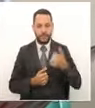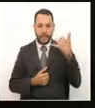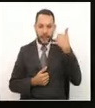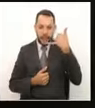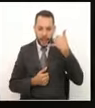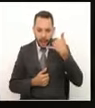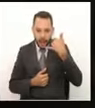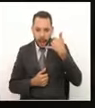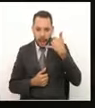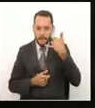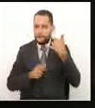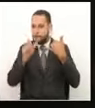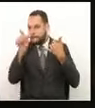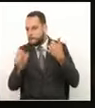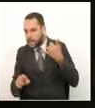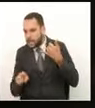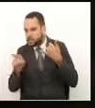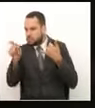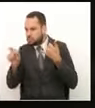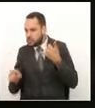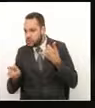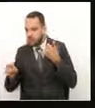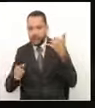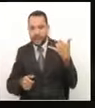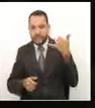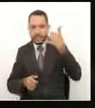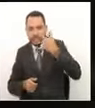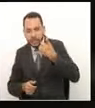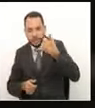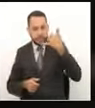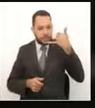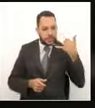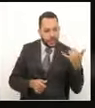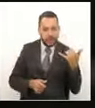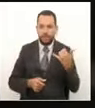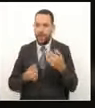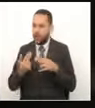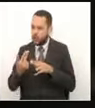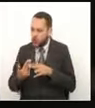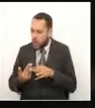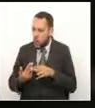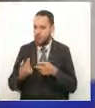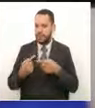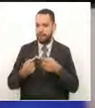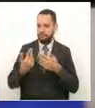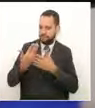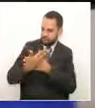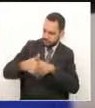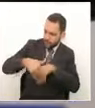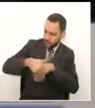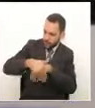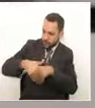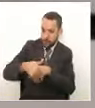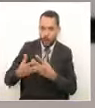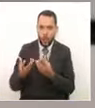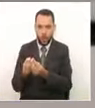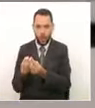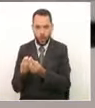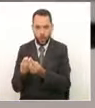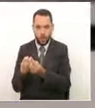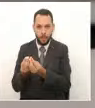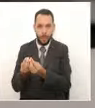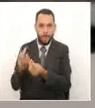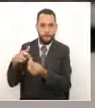llaman a la línea, dan sus datos y un equipo de profesionales de la